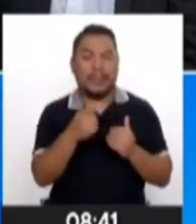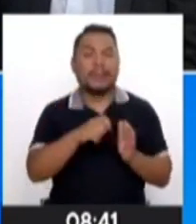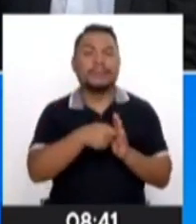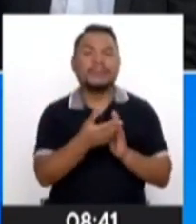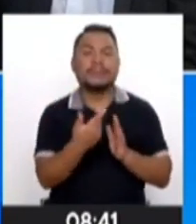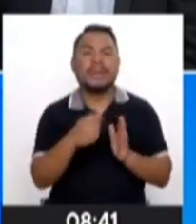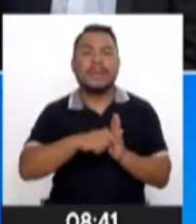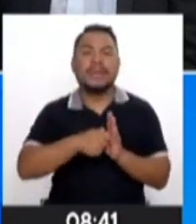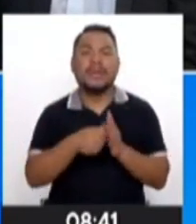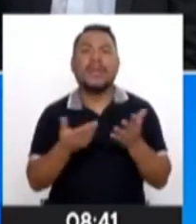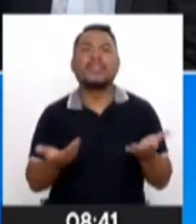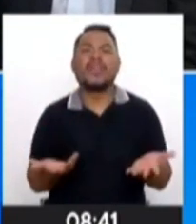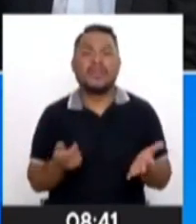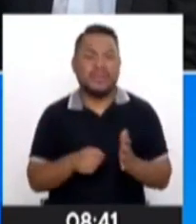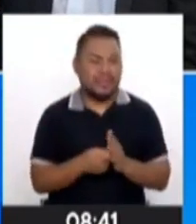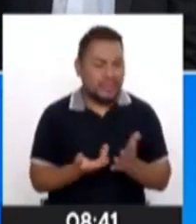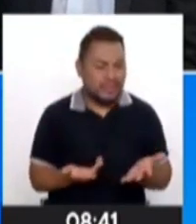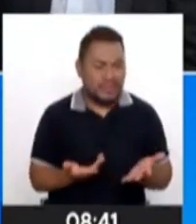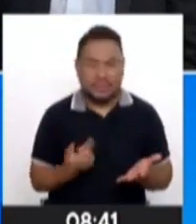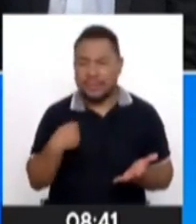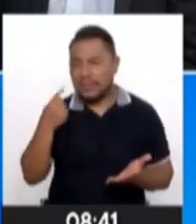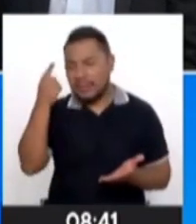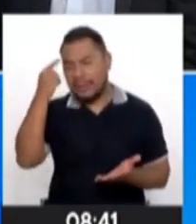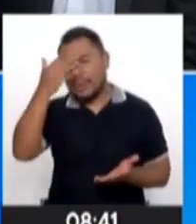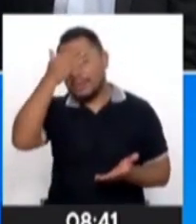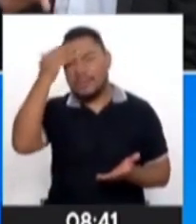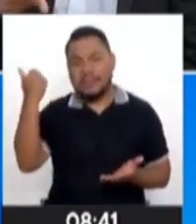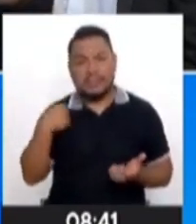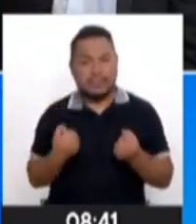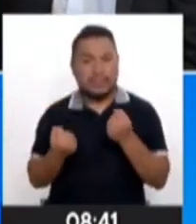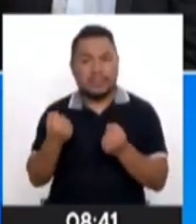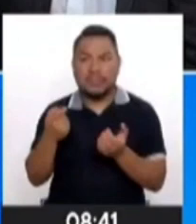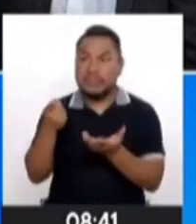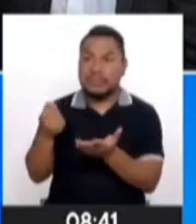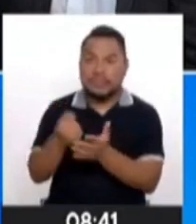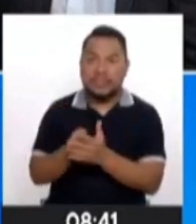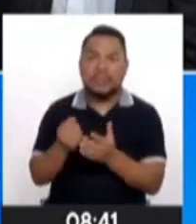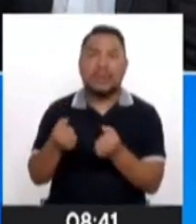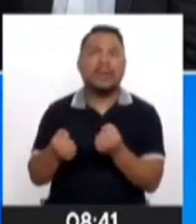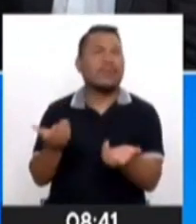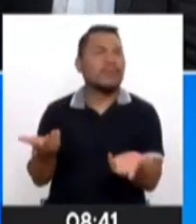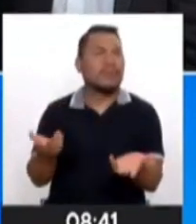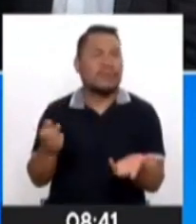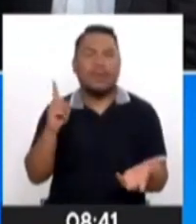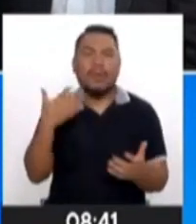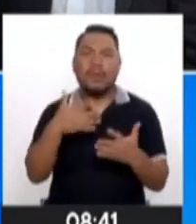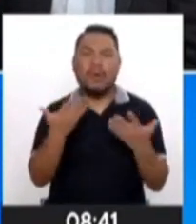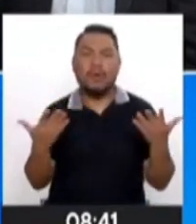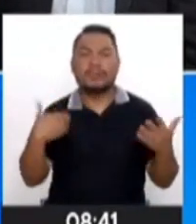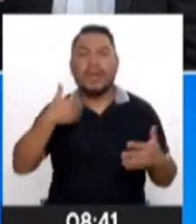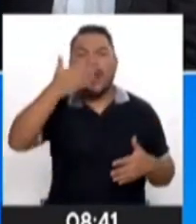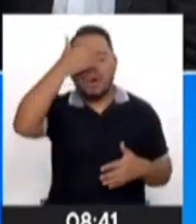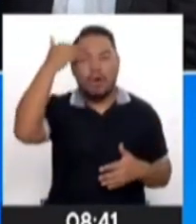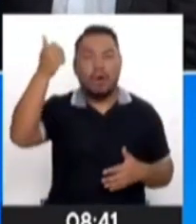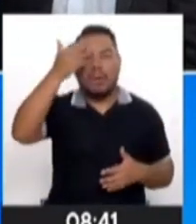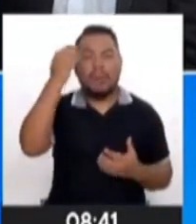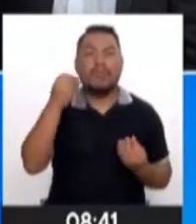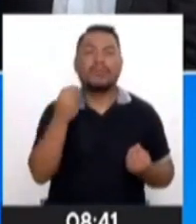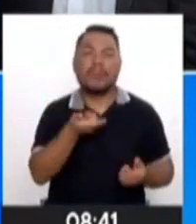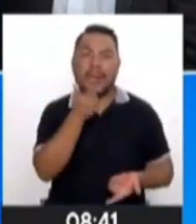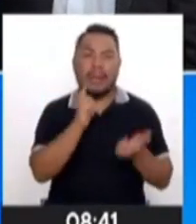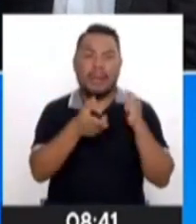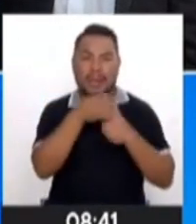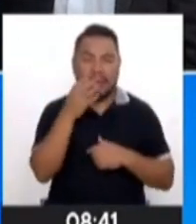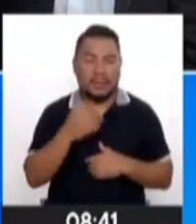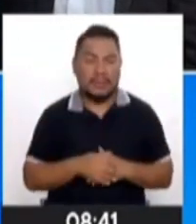dónde lo dejé o me vine y bajar a ver si lo choqué, está acá, lo dejé en cualquier otro lugar. Y por último, después de esta